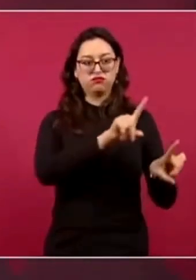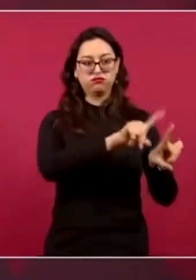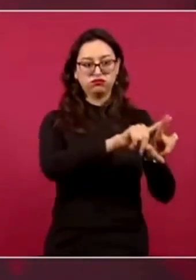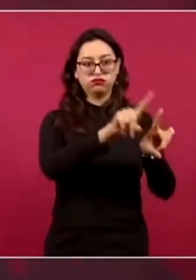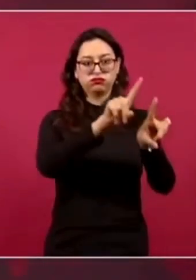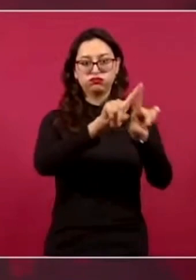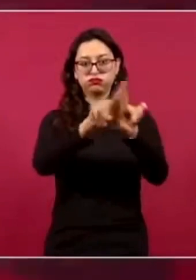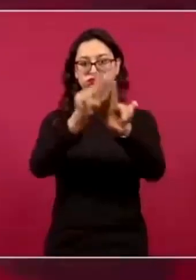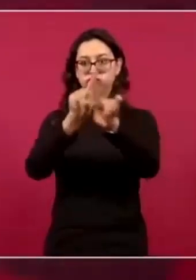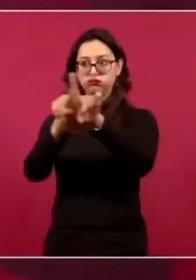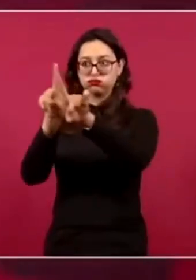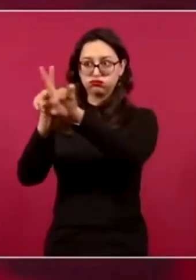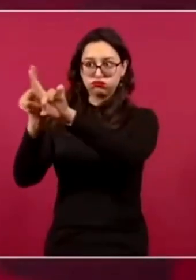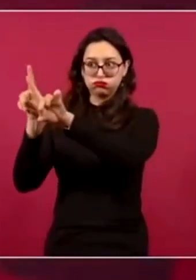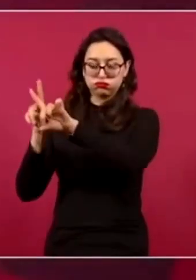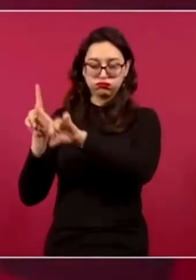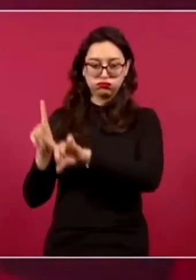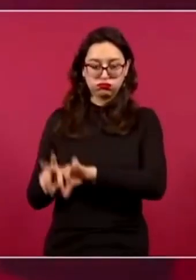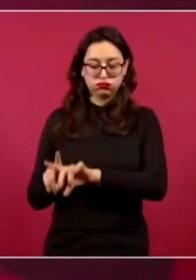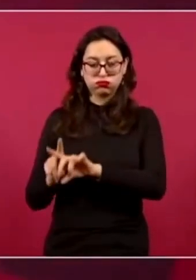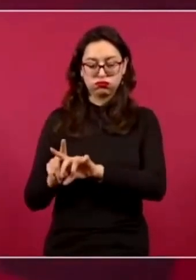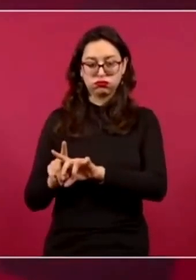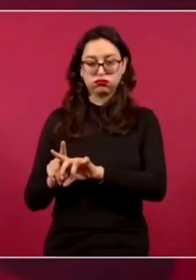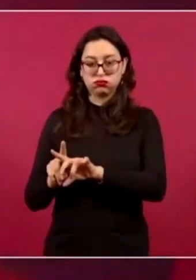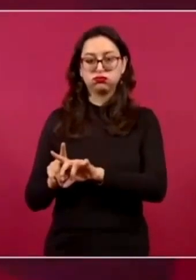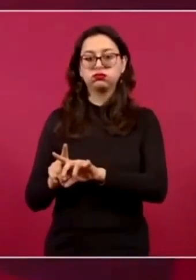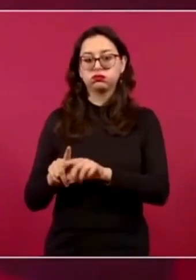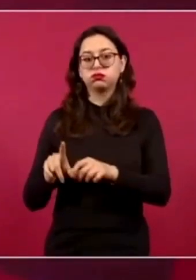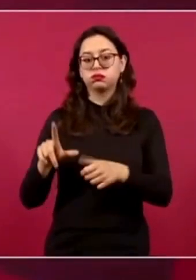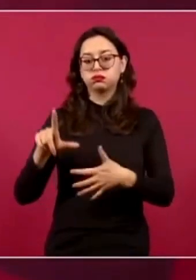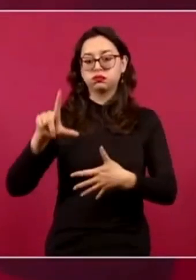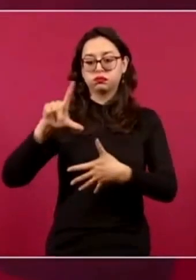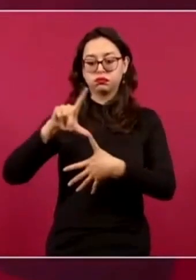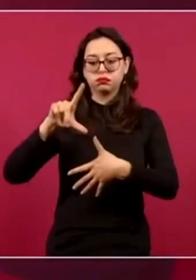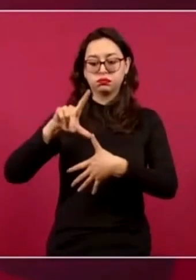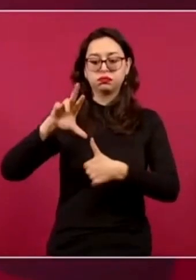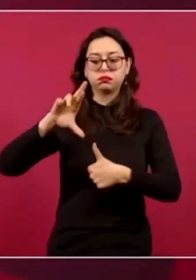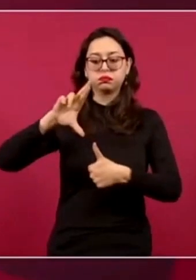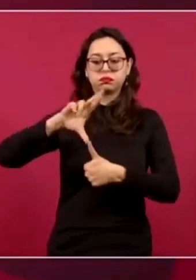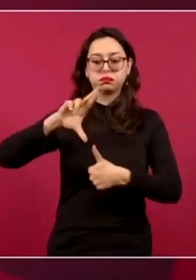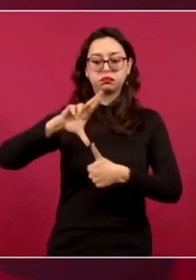un primer ministro de América Latina y del Caribe